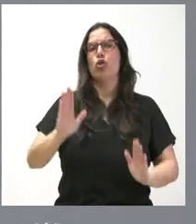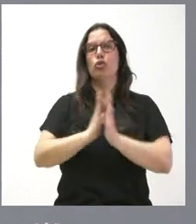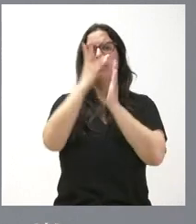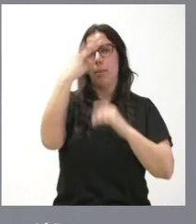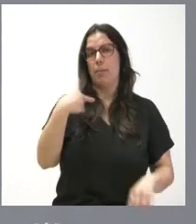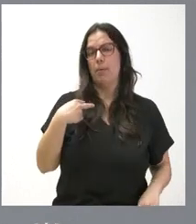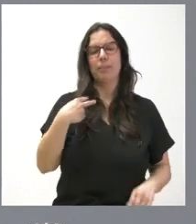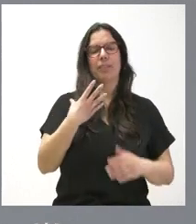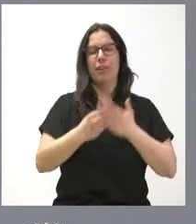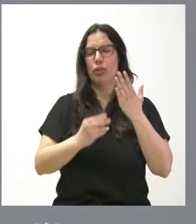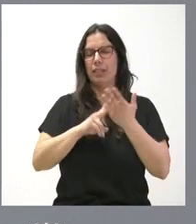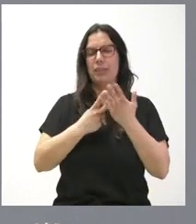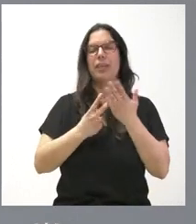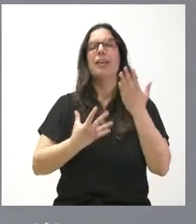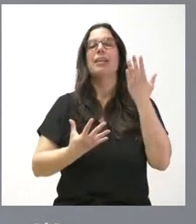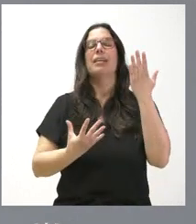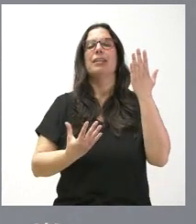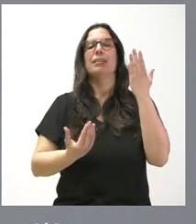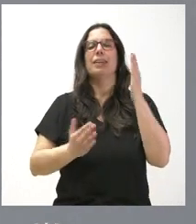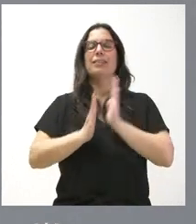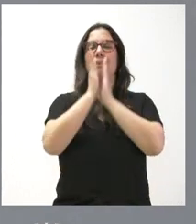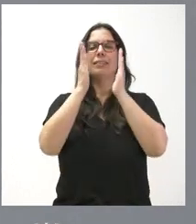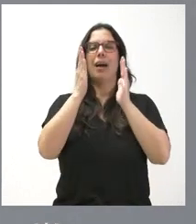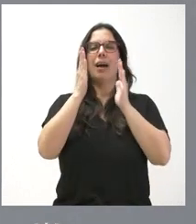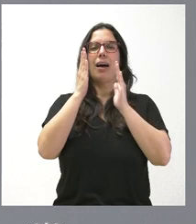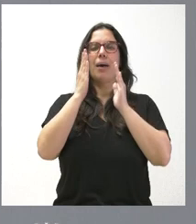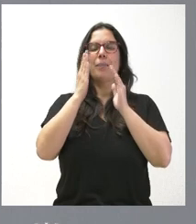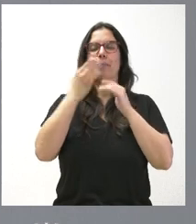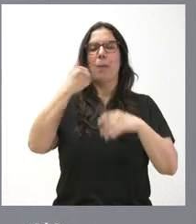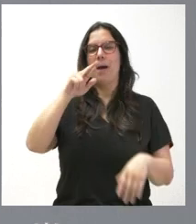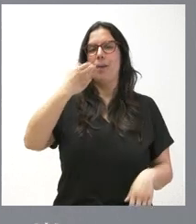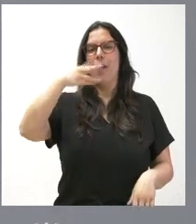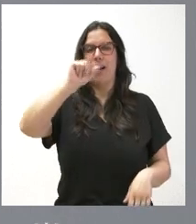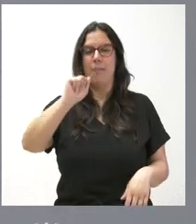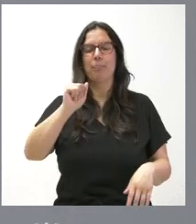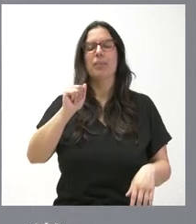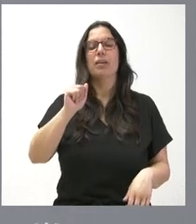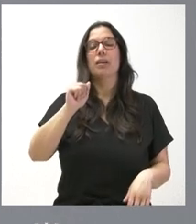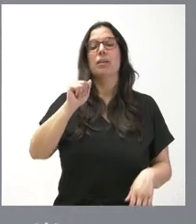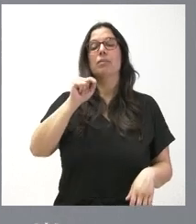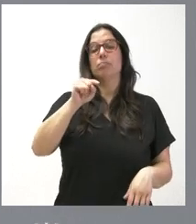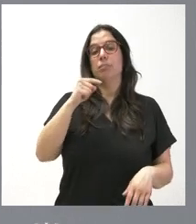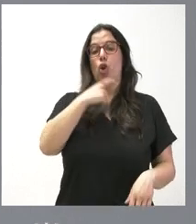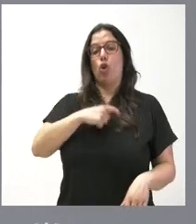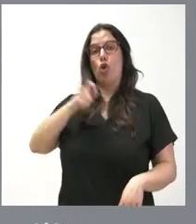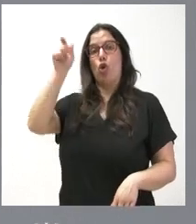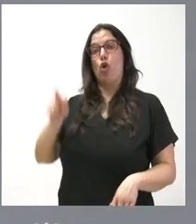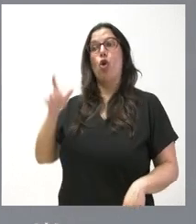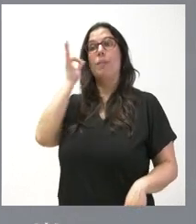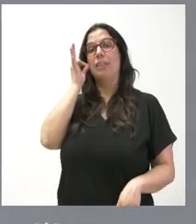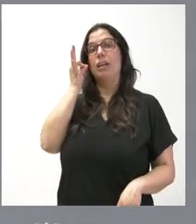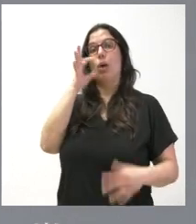Forma parte del plan de transición justa de los años 21 a 27. La comisaria de la Unión Europea sobre